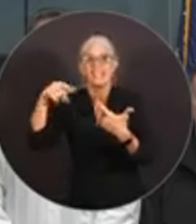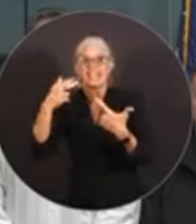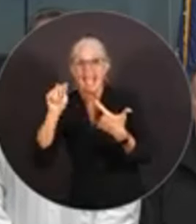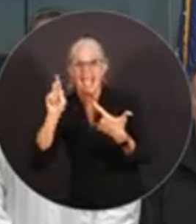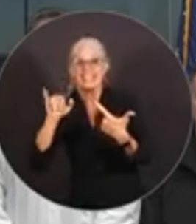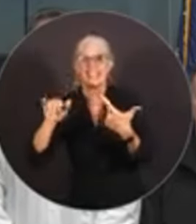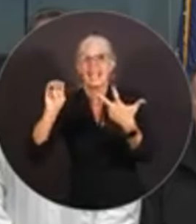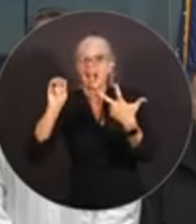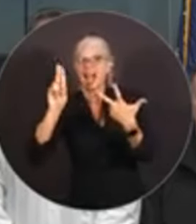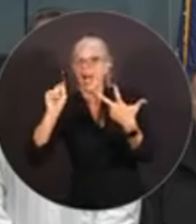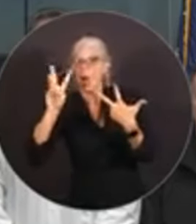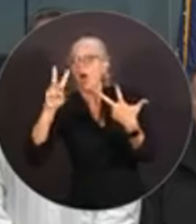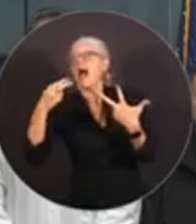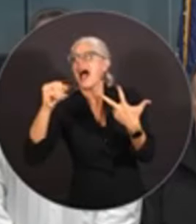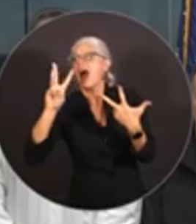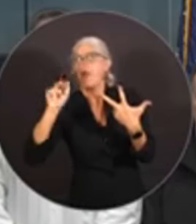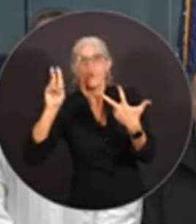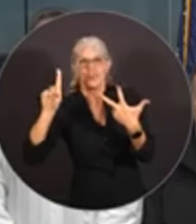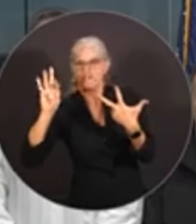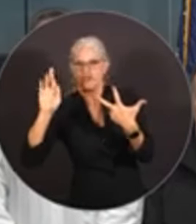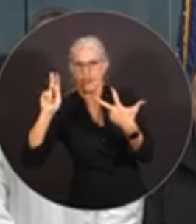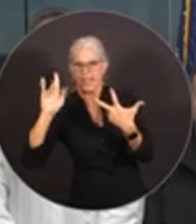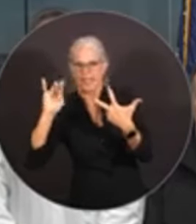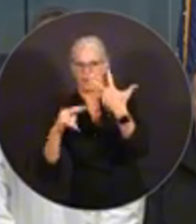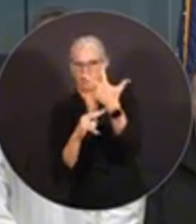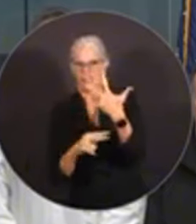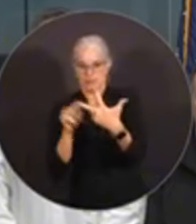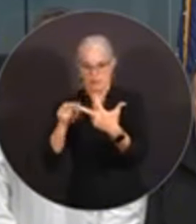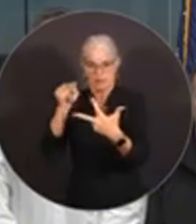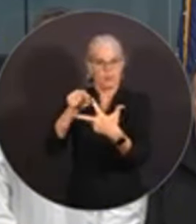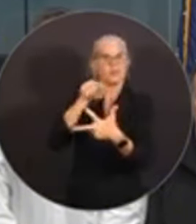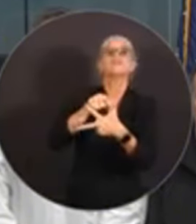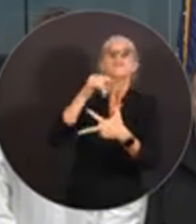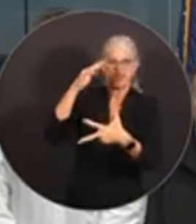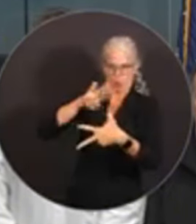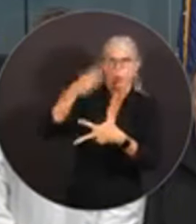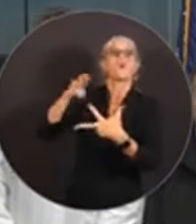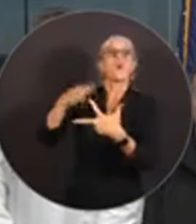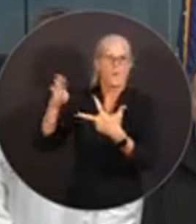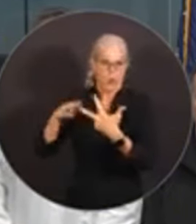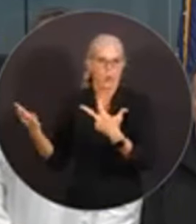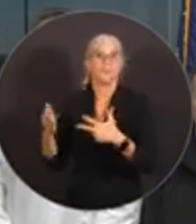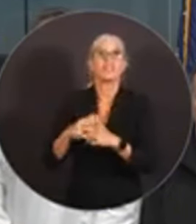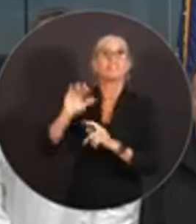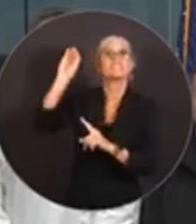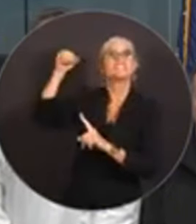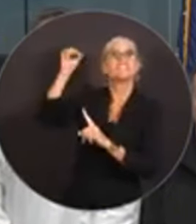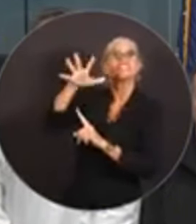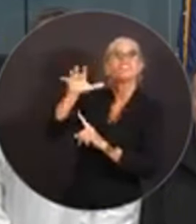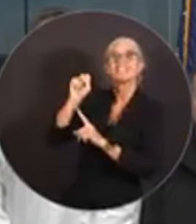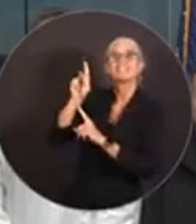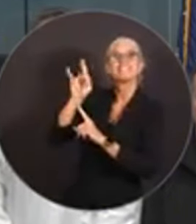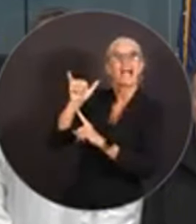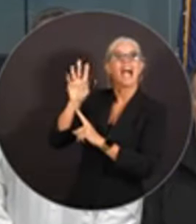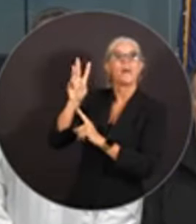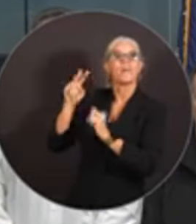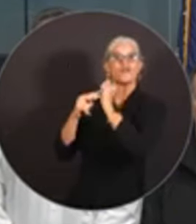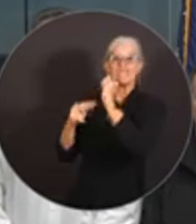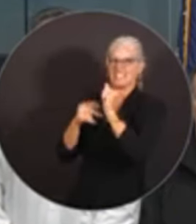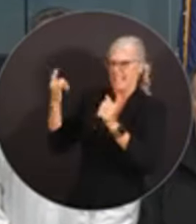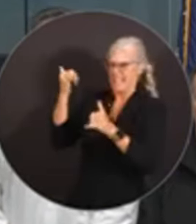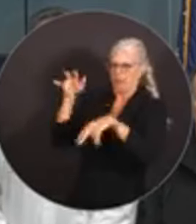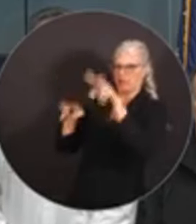Franklin han sido inspeccionados, despejados y abiertos. Y el Sunshine Skyway Bridge y sus inspecciones están